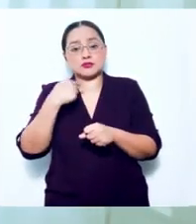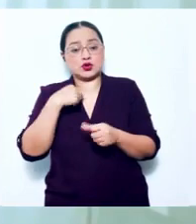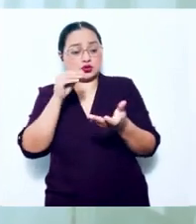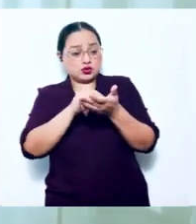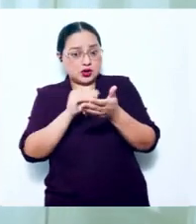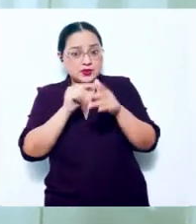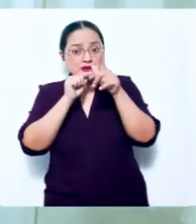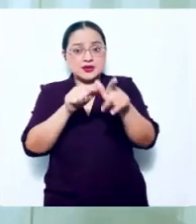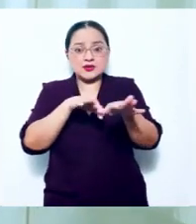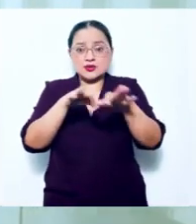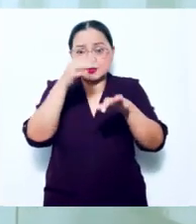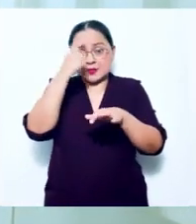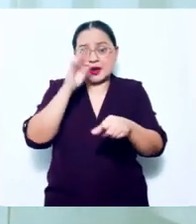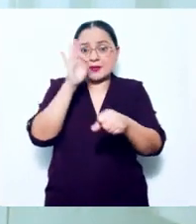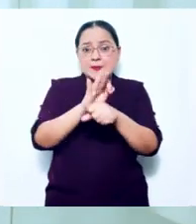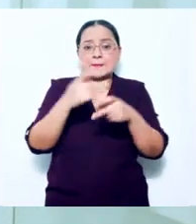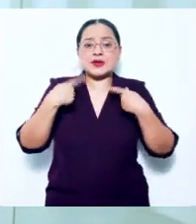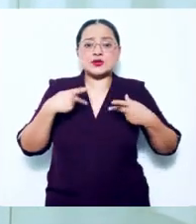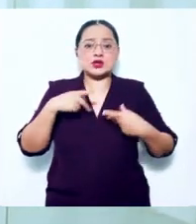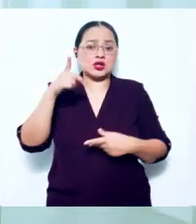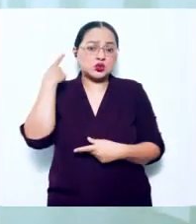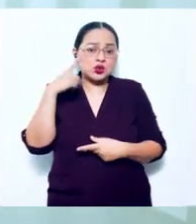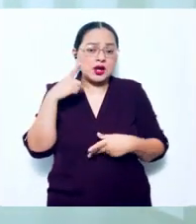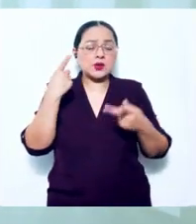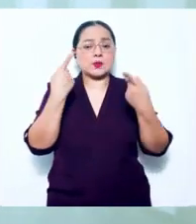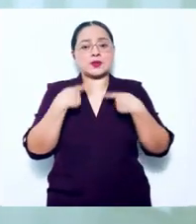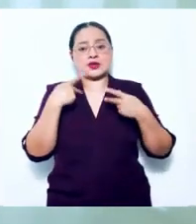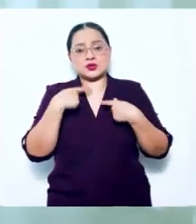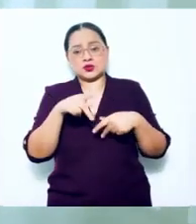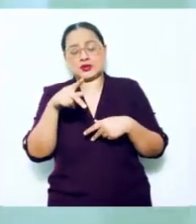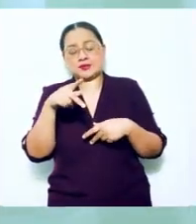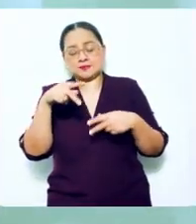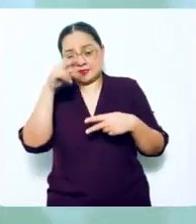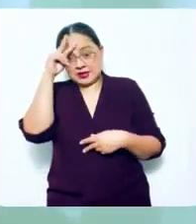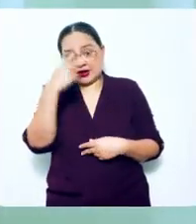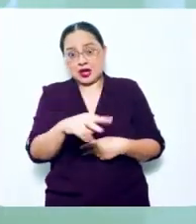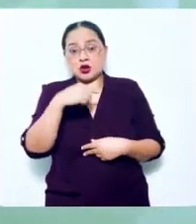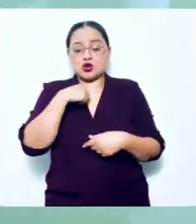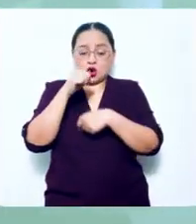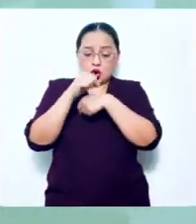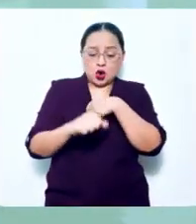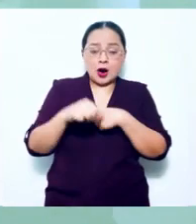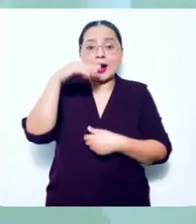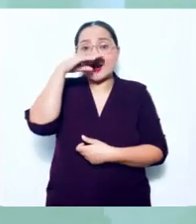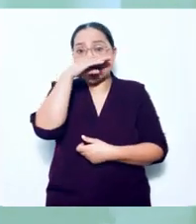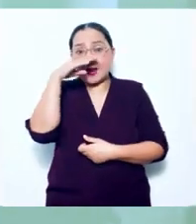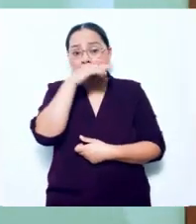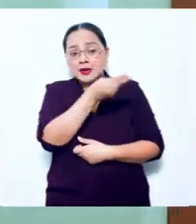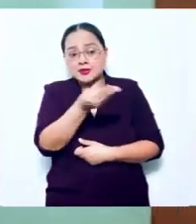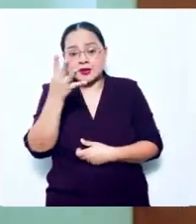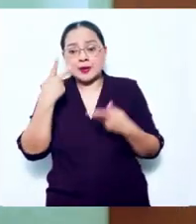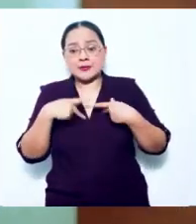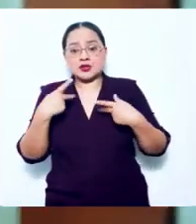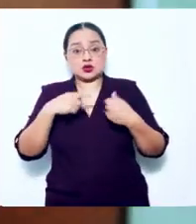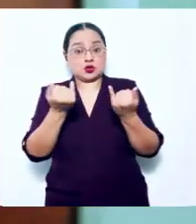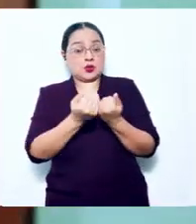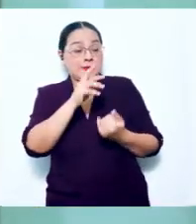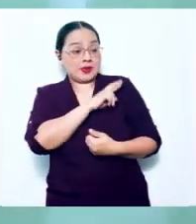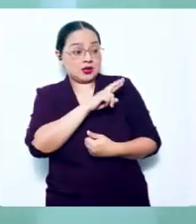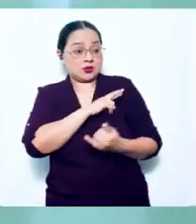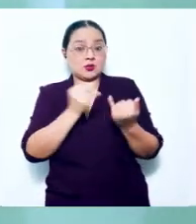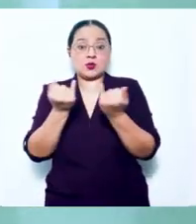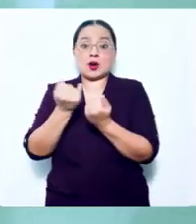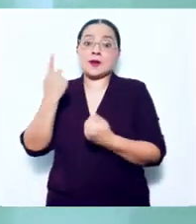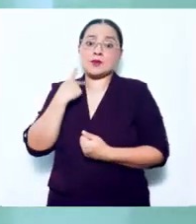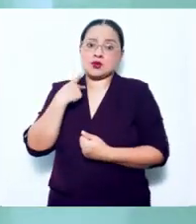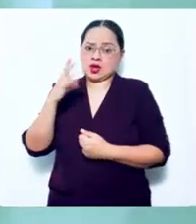trabajando por los duranguenses, por los mexicanos, a seguir atendiendo, operando pacientes en forma gratuita y también la medicina privada,